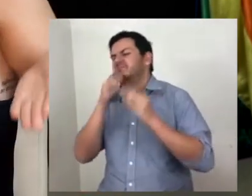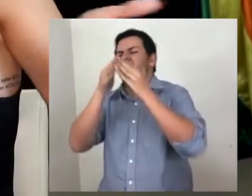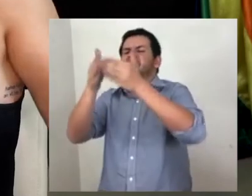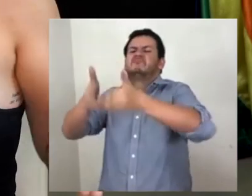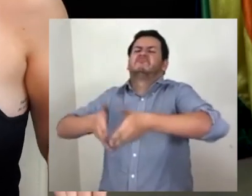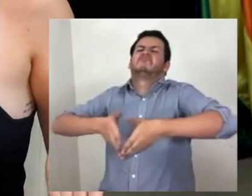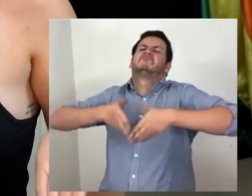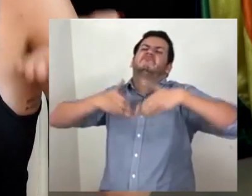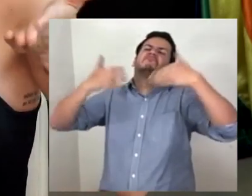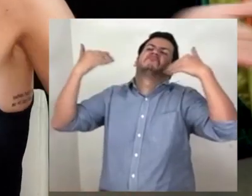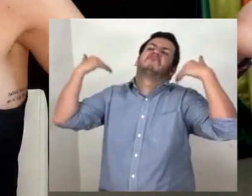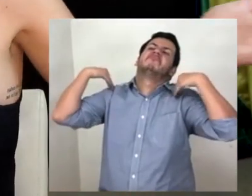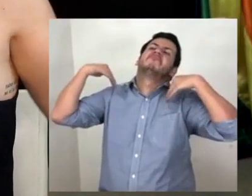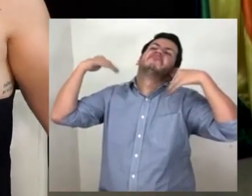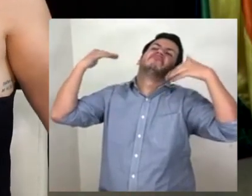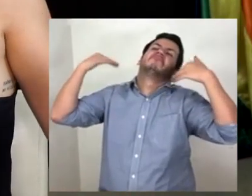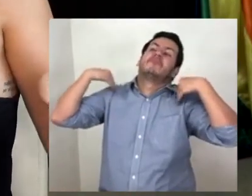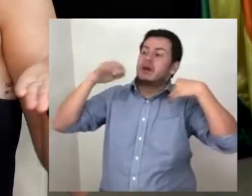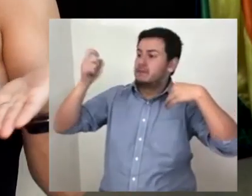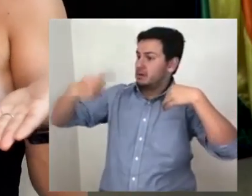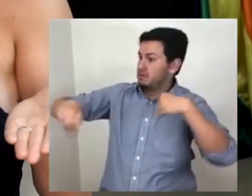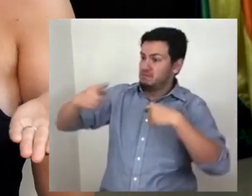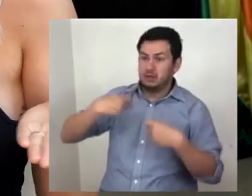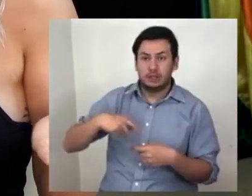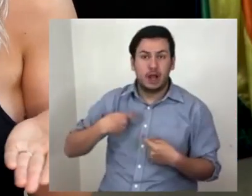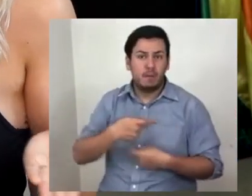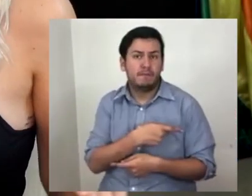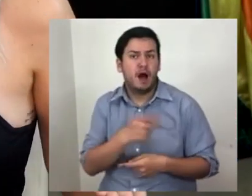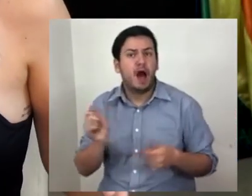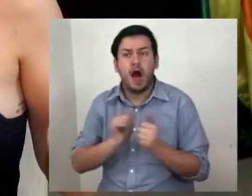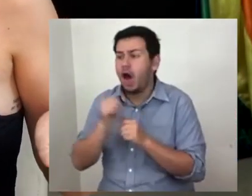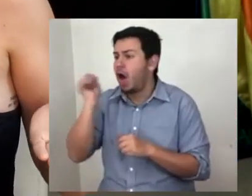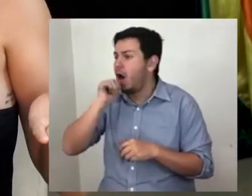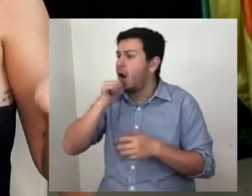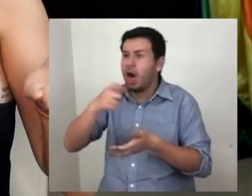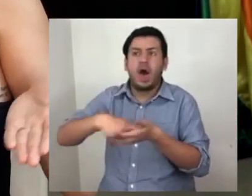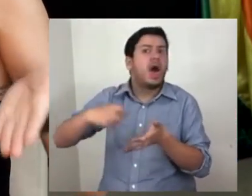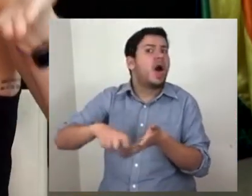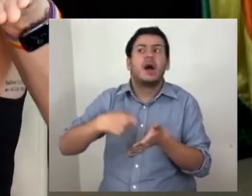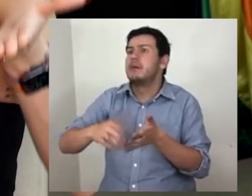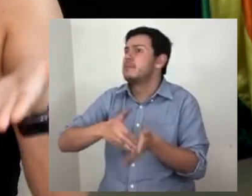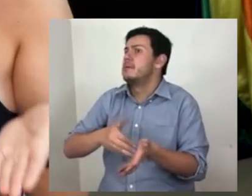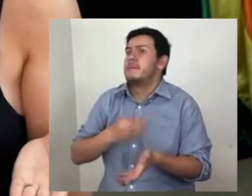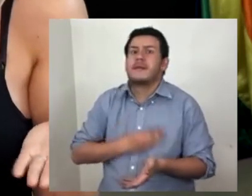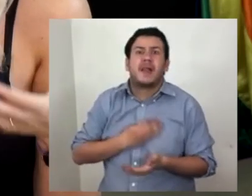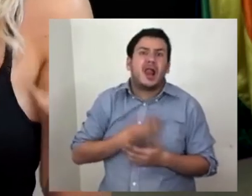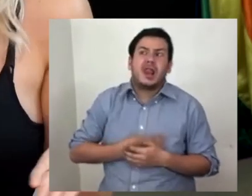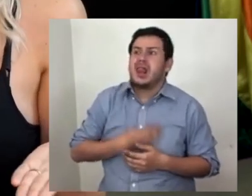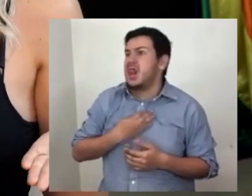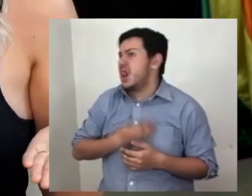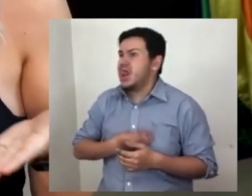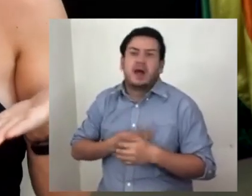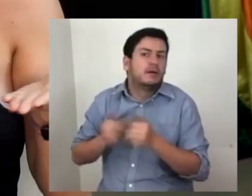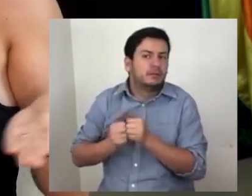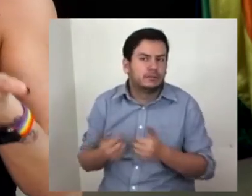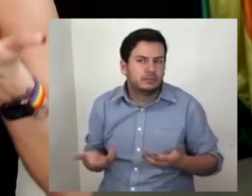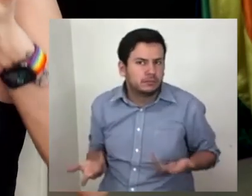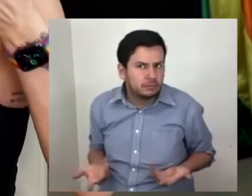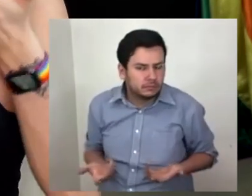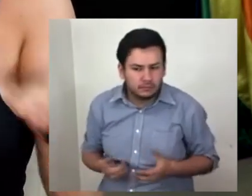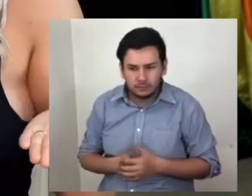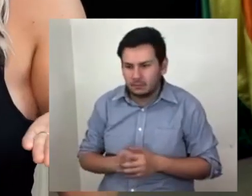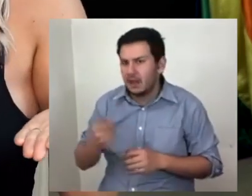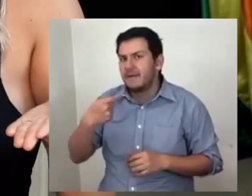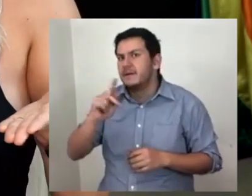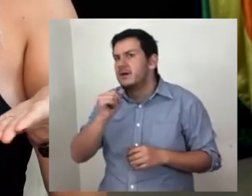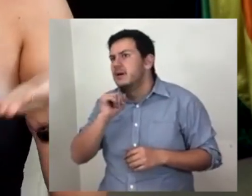coronavirus sin trabajar en sus yates transatlánticos, viendo como nuestras compras de papel higiénico disparan sus inversiones y añoran esa época cuando podían vivir su vida